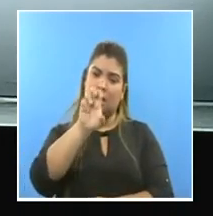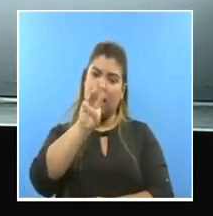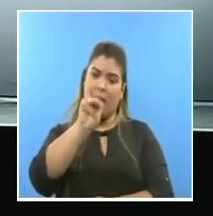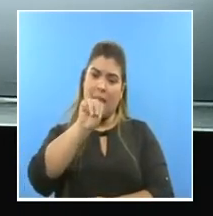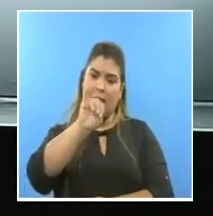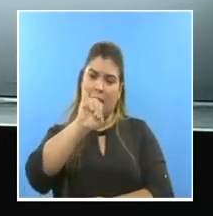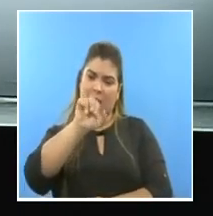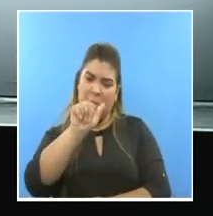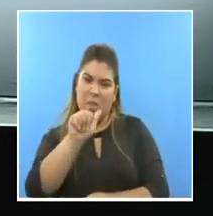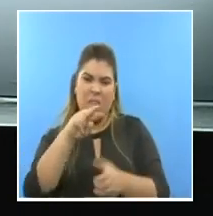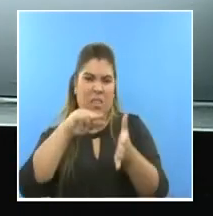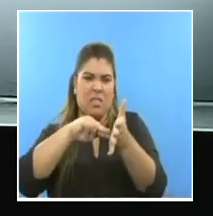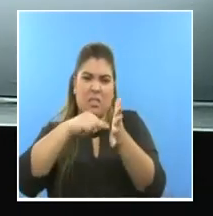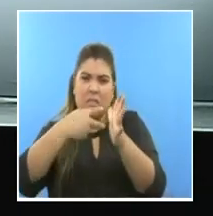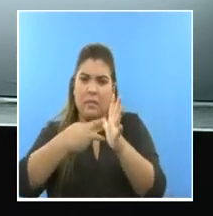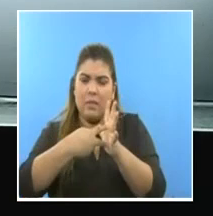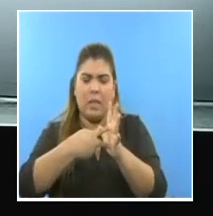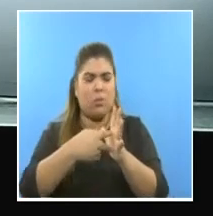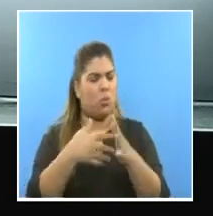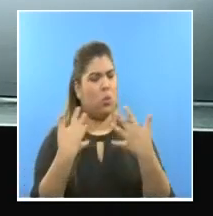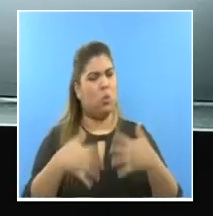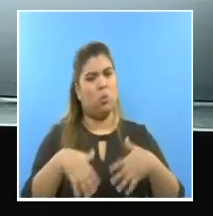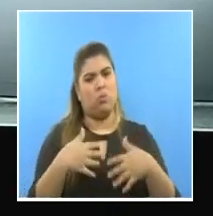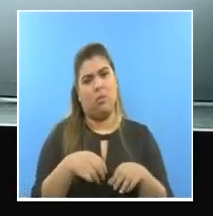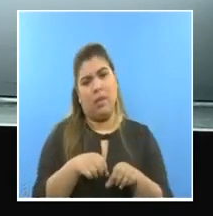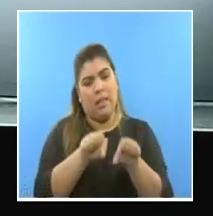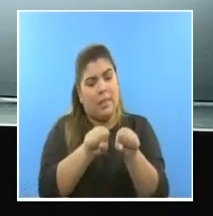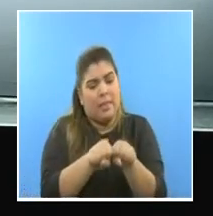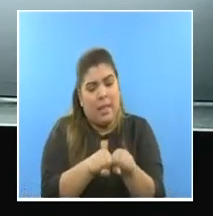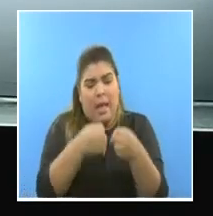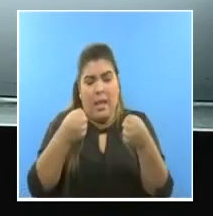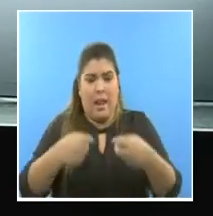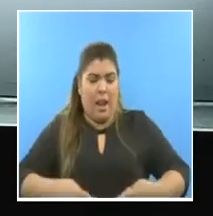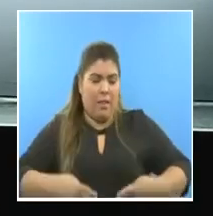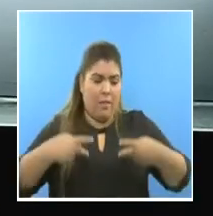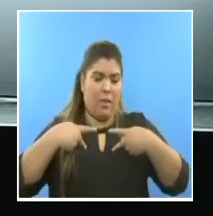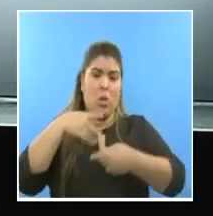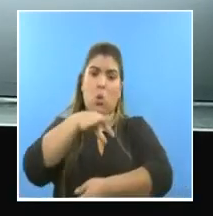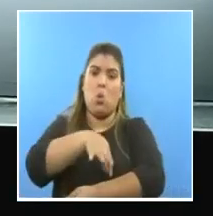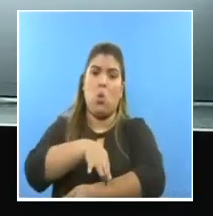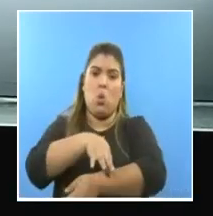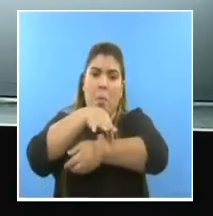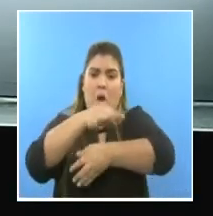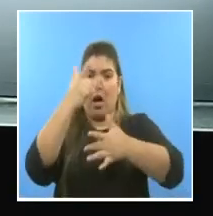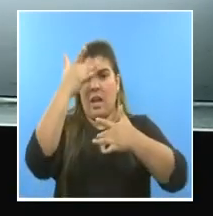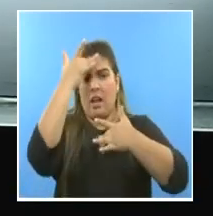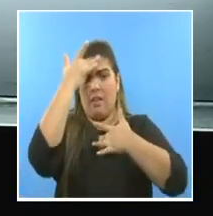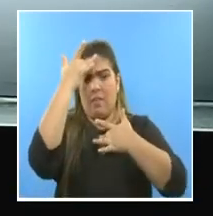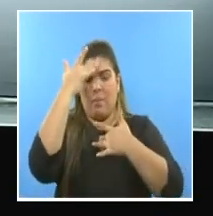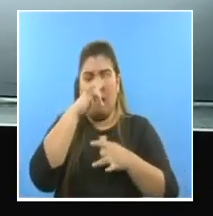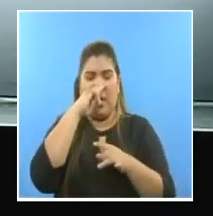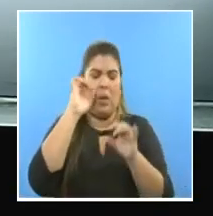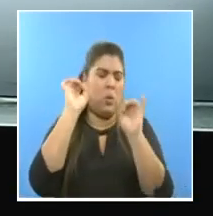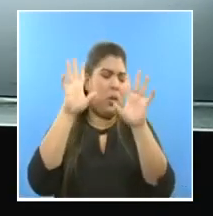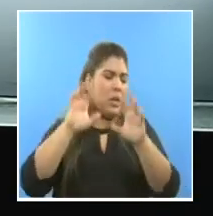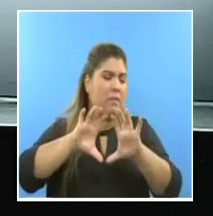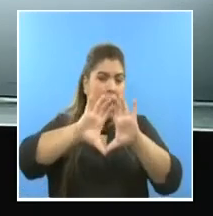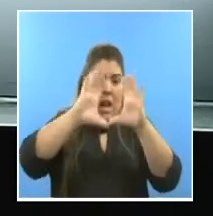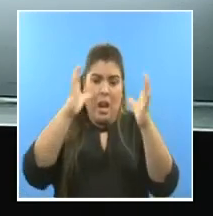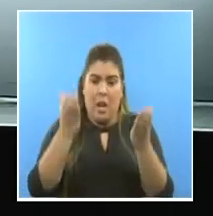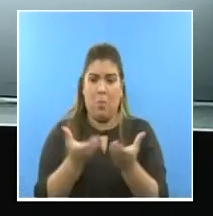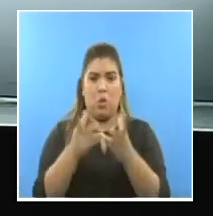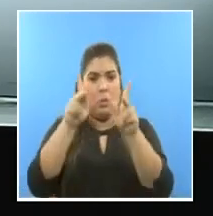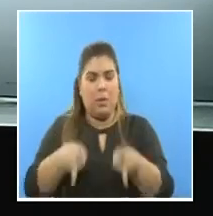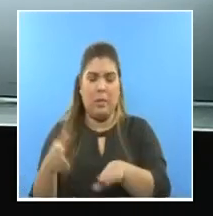Pandemia es destrucción de la calidad de vida de los ciudadanos. Pandemia es enfermedad. Pandemia